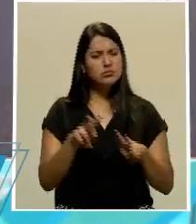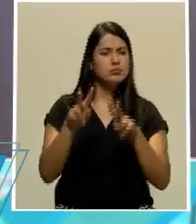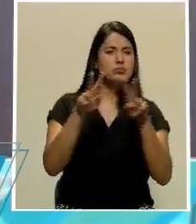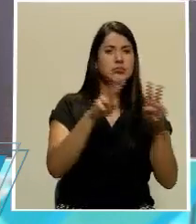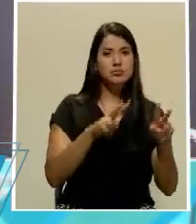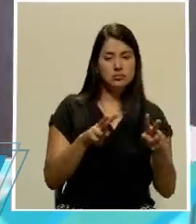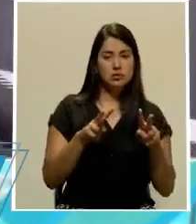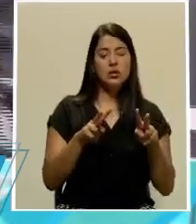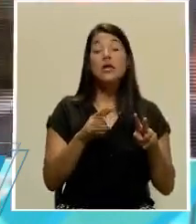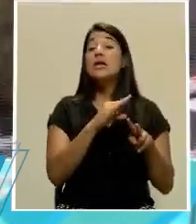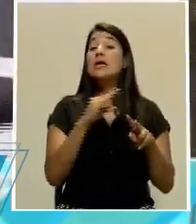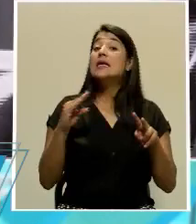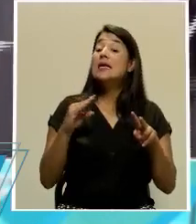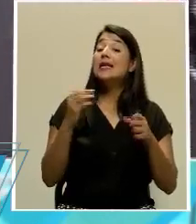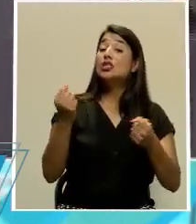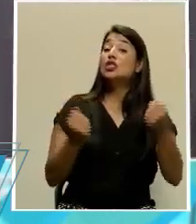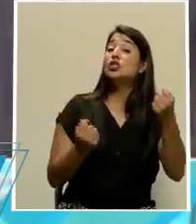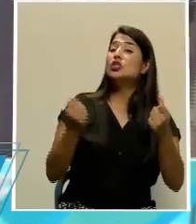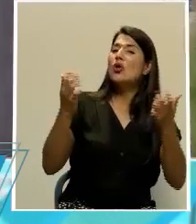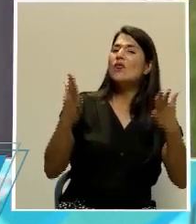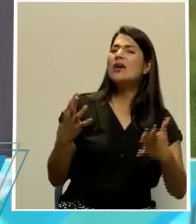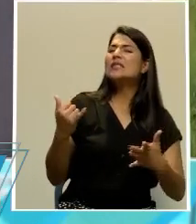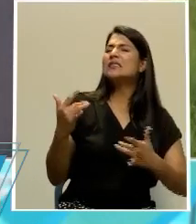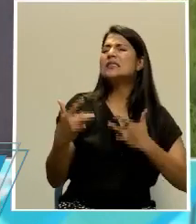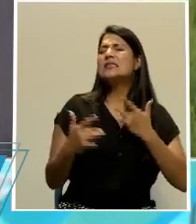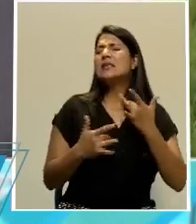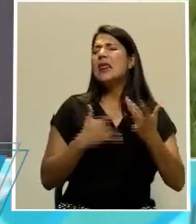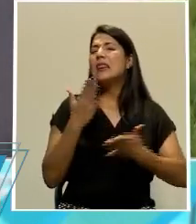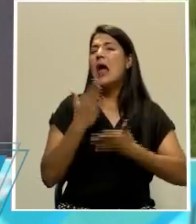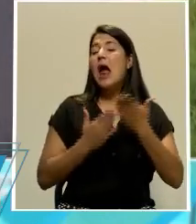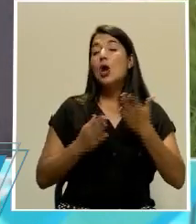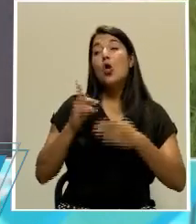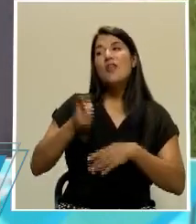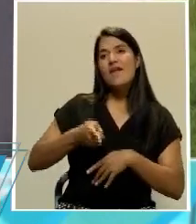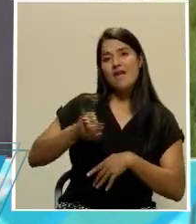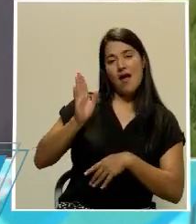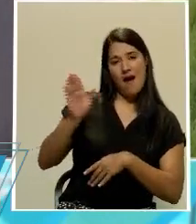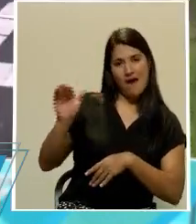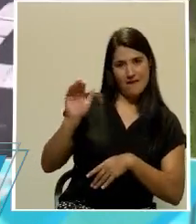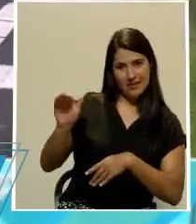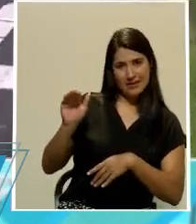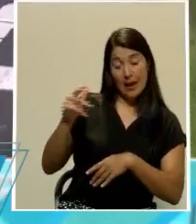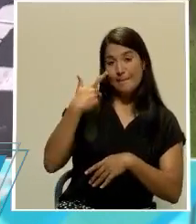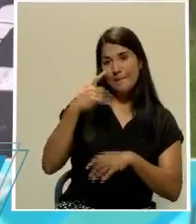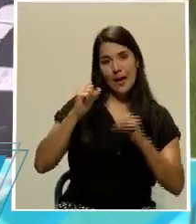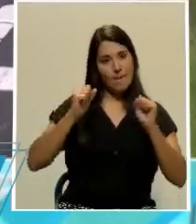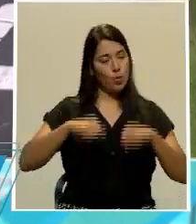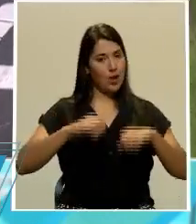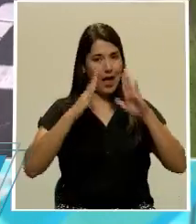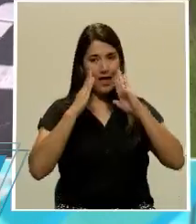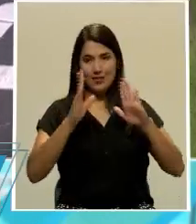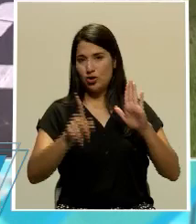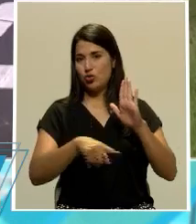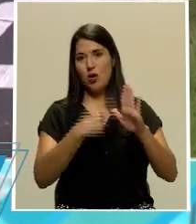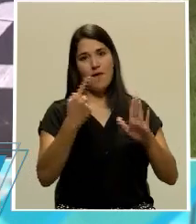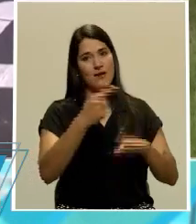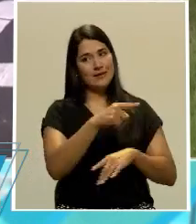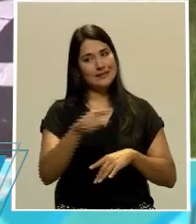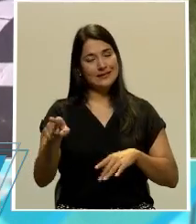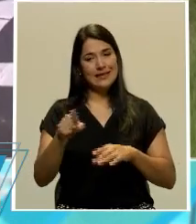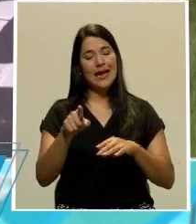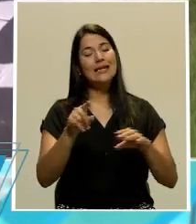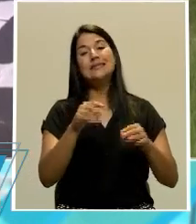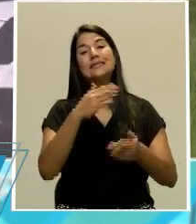síntoma y eventualmente, caso de que tenga algún síntoma, trasladarlo de manera inmediata a algún centro de salud